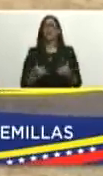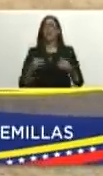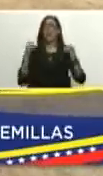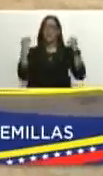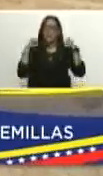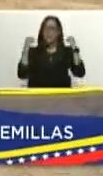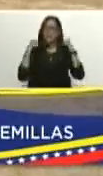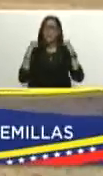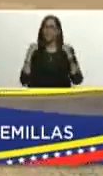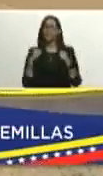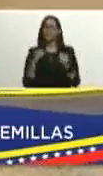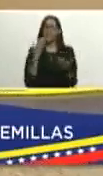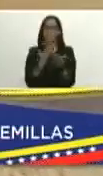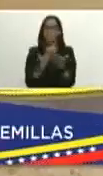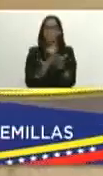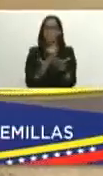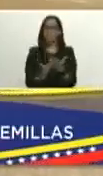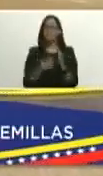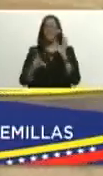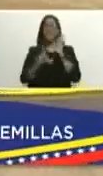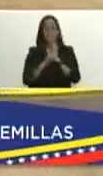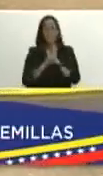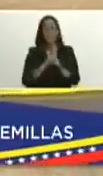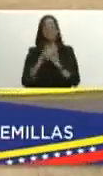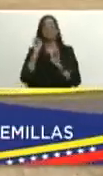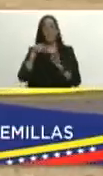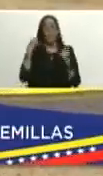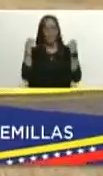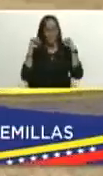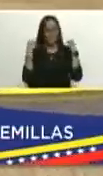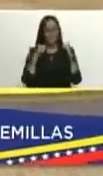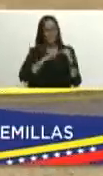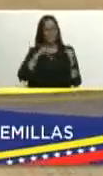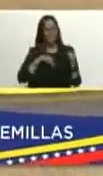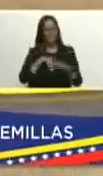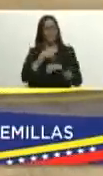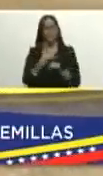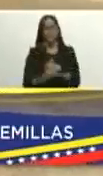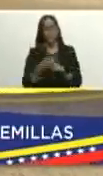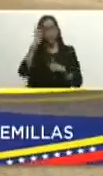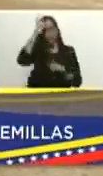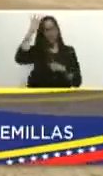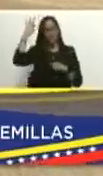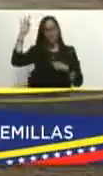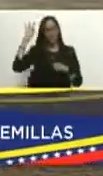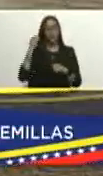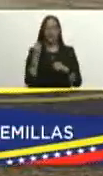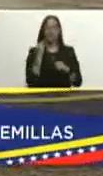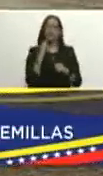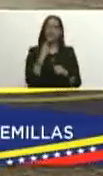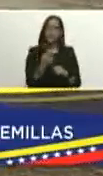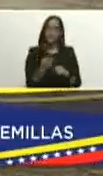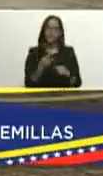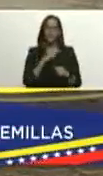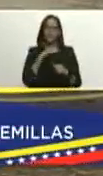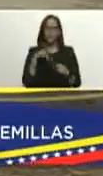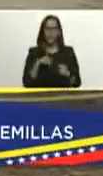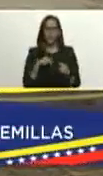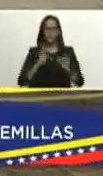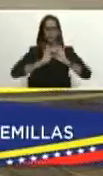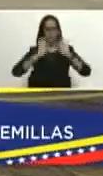de acuerdo a la ley pero también en la práctica y aquí nuestro proyecto filosófico como usted lo ha dicho nuestro carácter